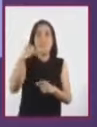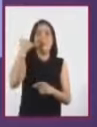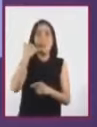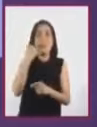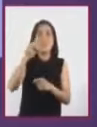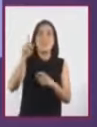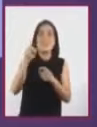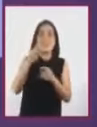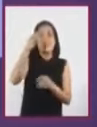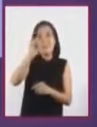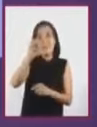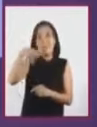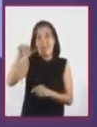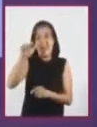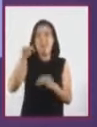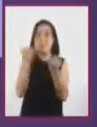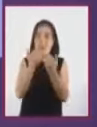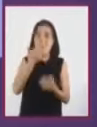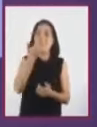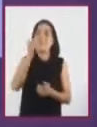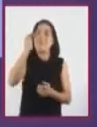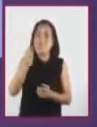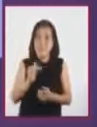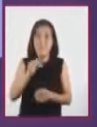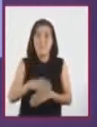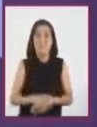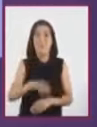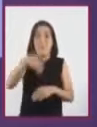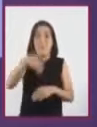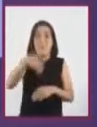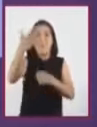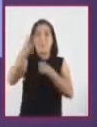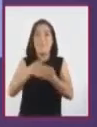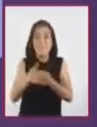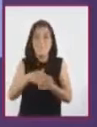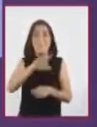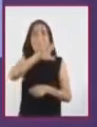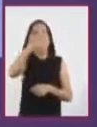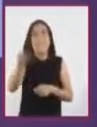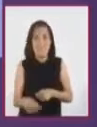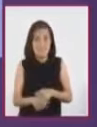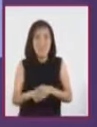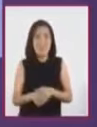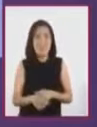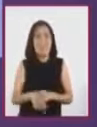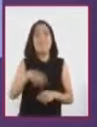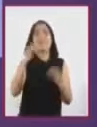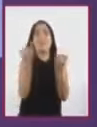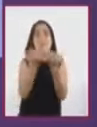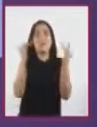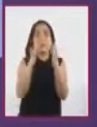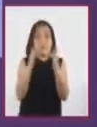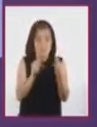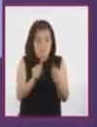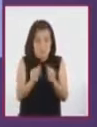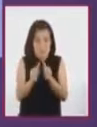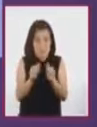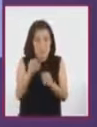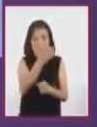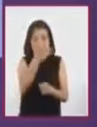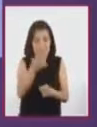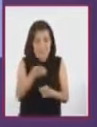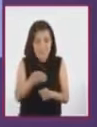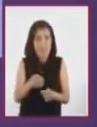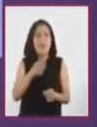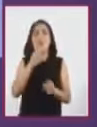así como el precio de ellos. Más adelante, se logra incorporar los mensajes de texto cortos, dejando de